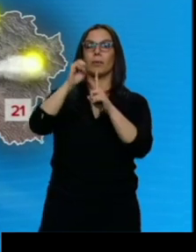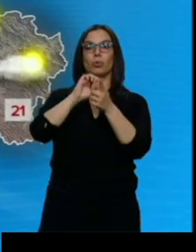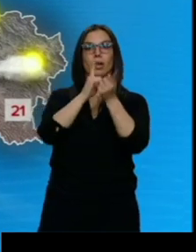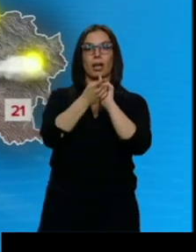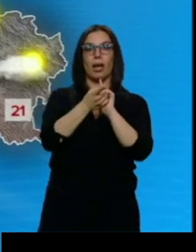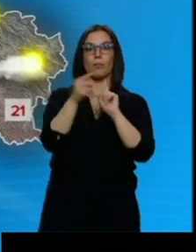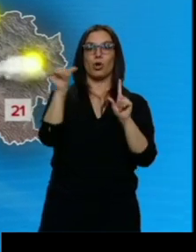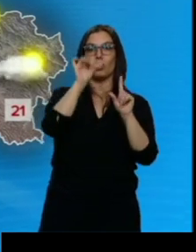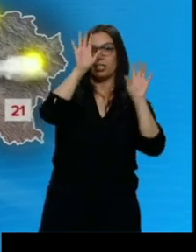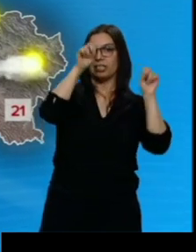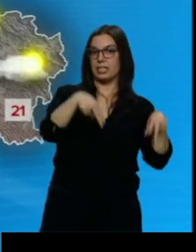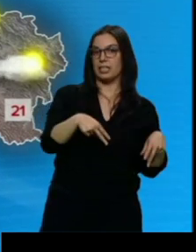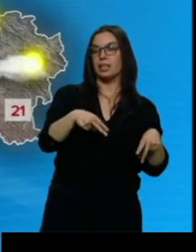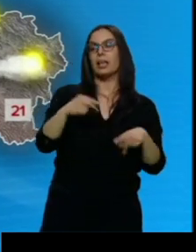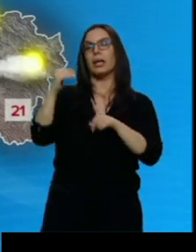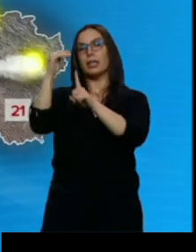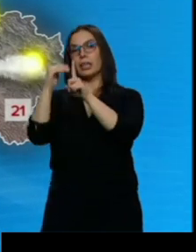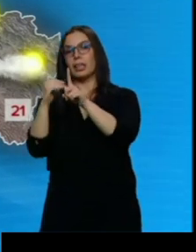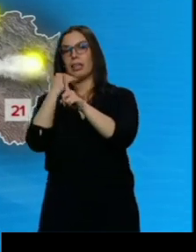y en descenso ligero en el resto.